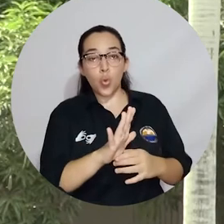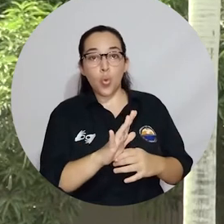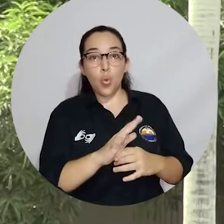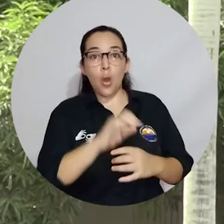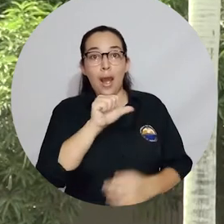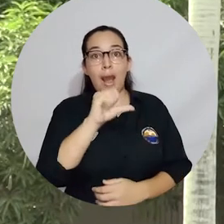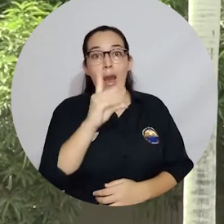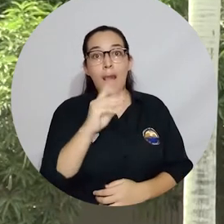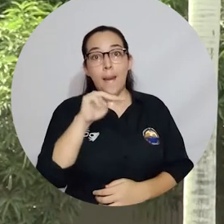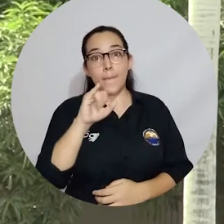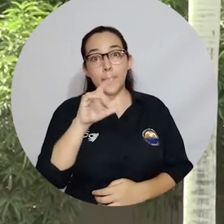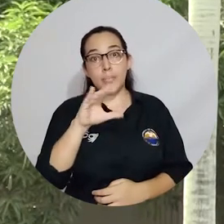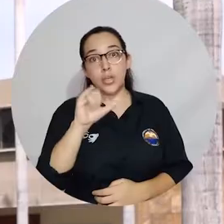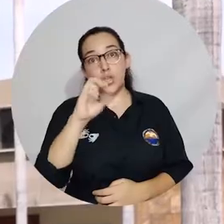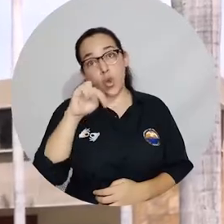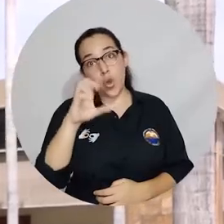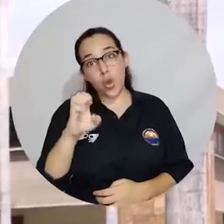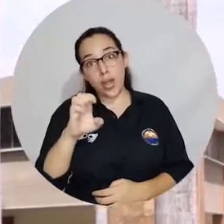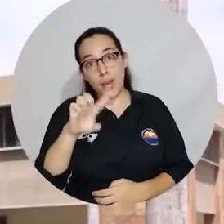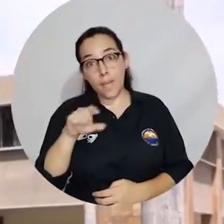.unimagdalena.edu.co.